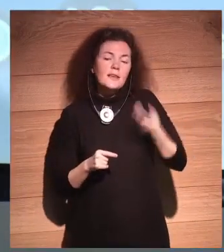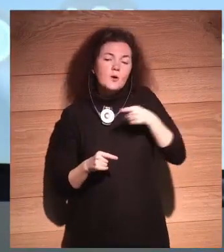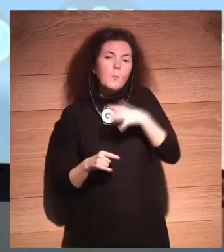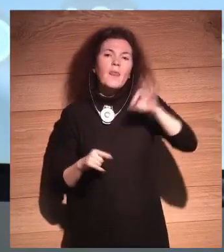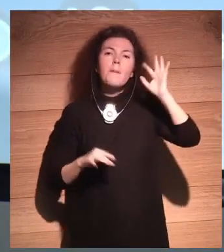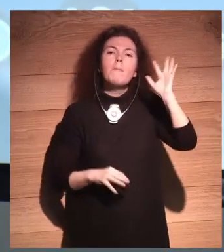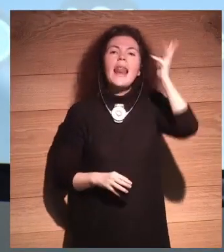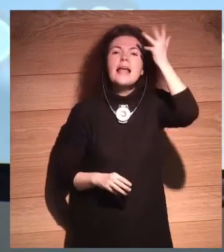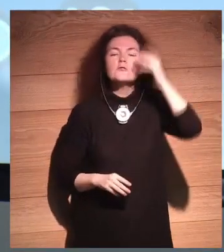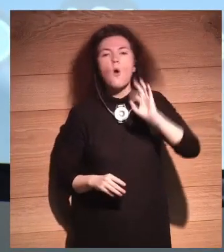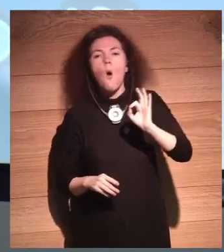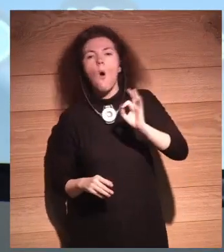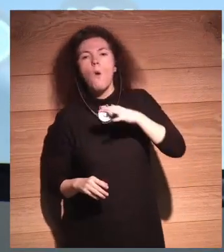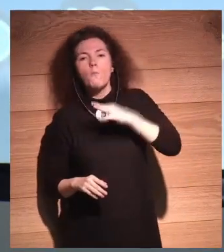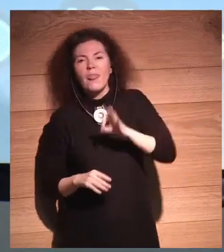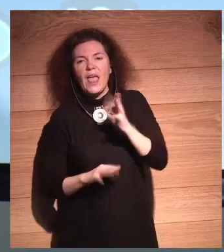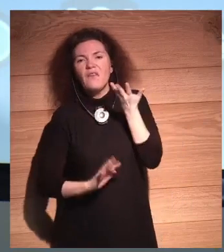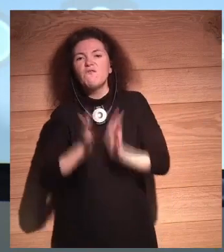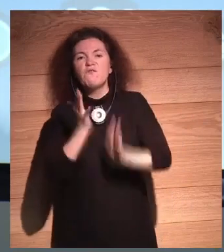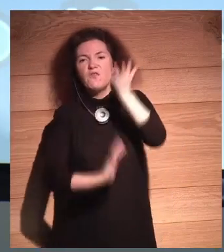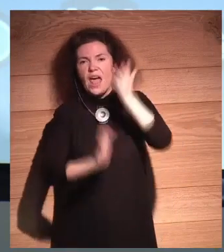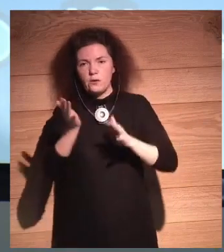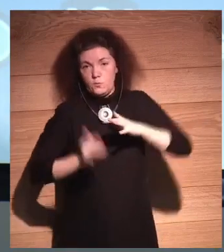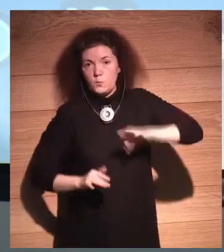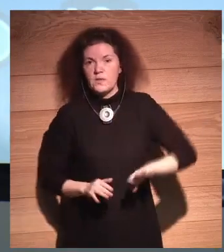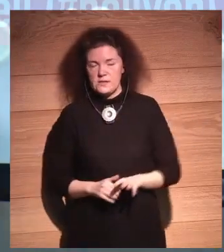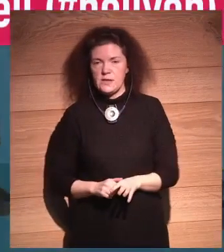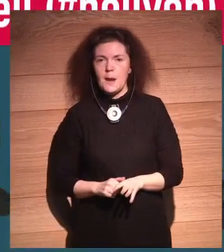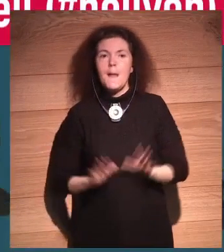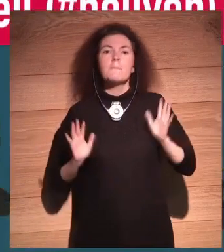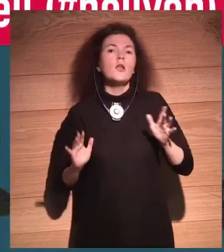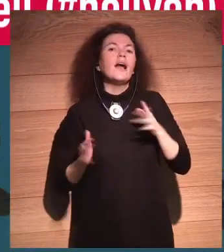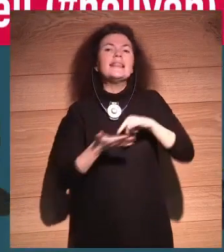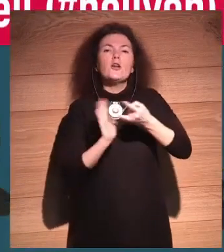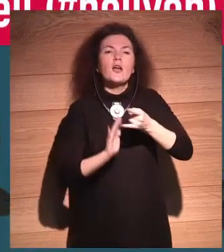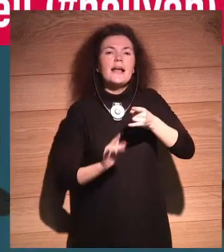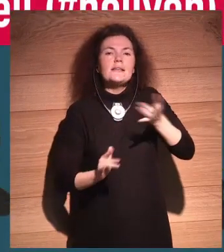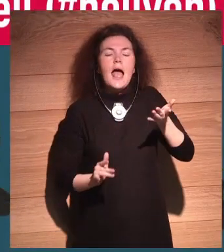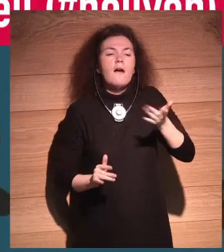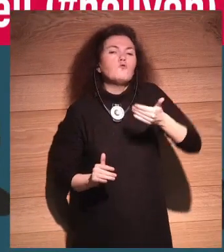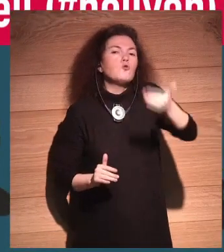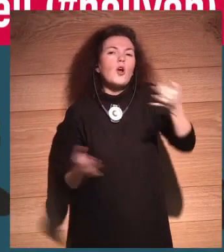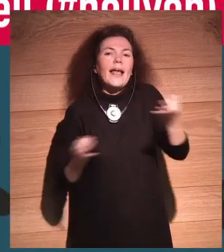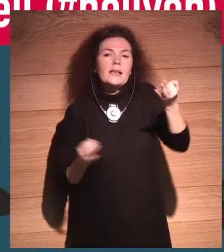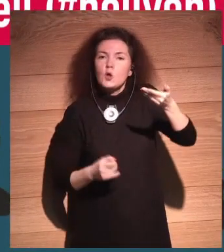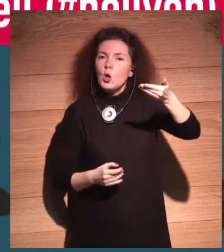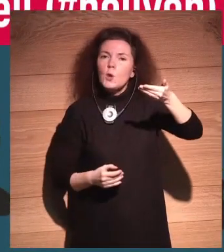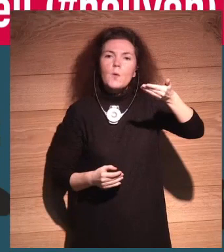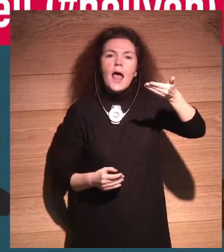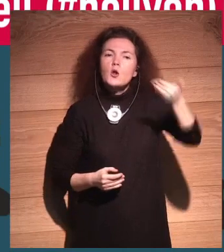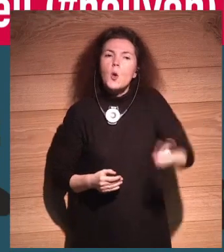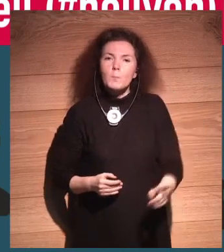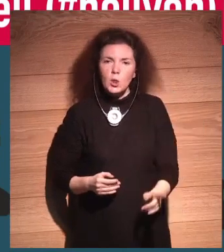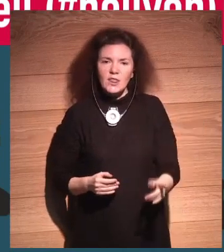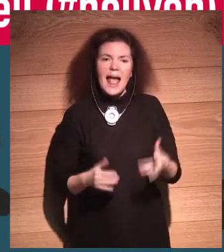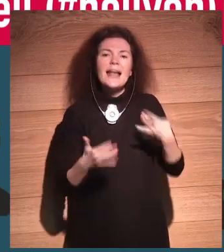ser el paraíso o puede ser el infierno. Pero a la tecnología no le importa lo que vaya a ser. La tecnología son